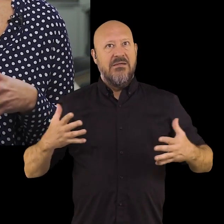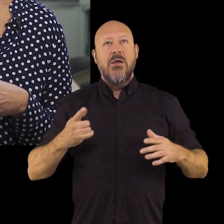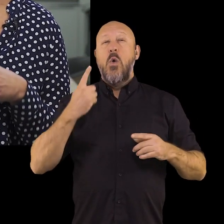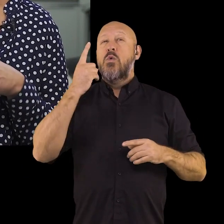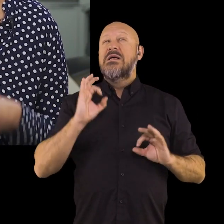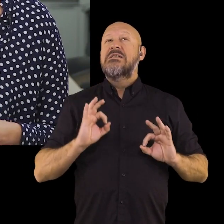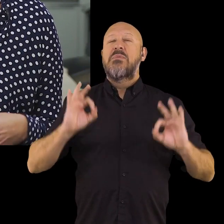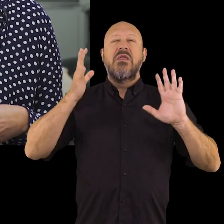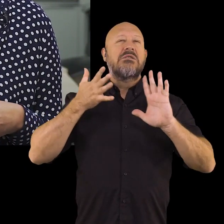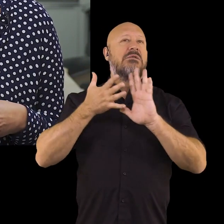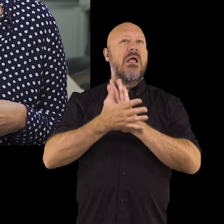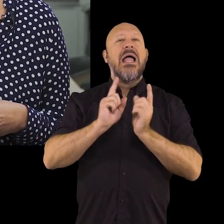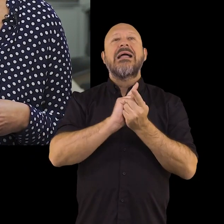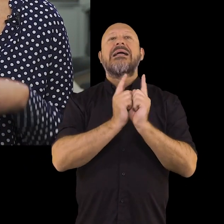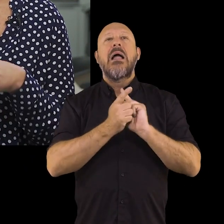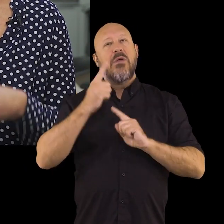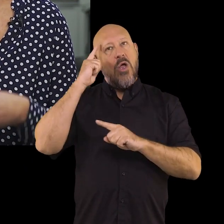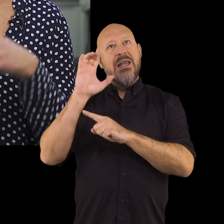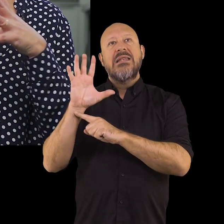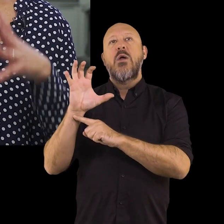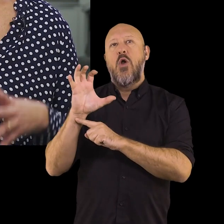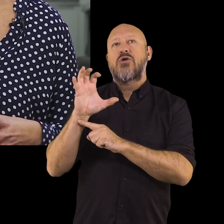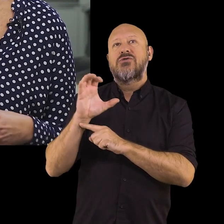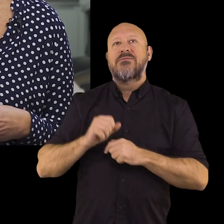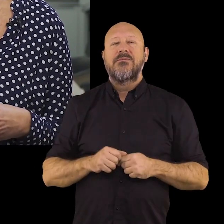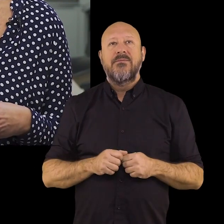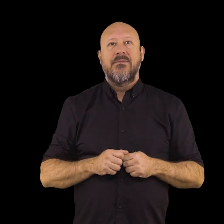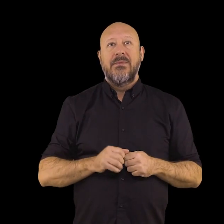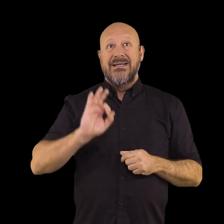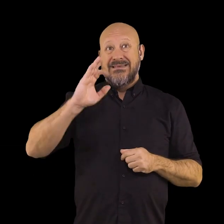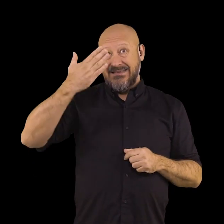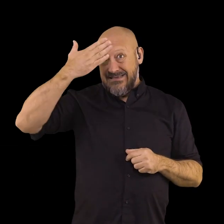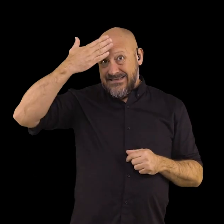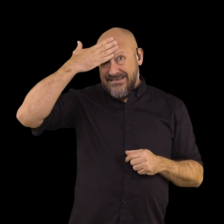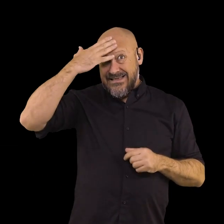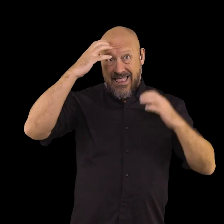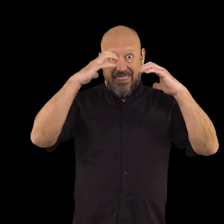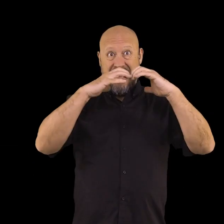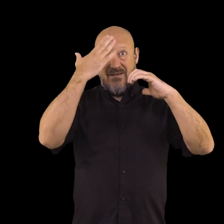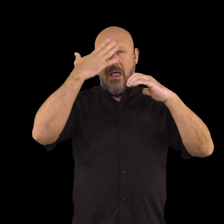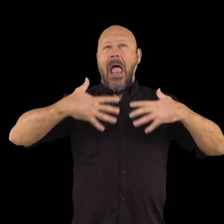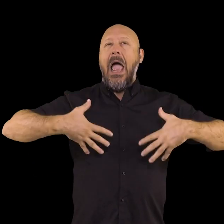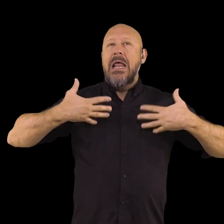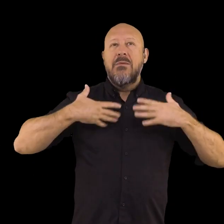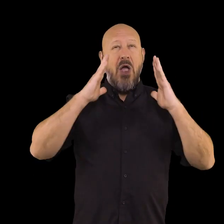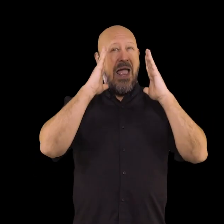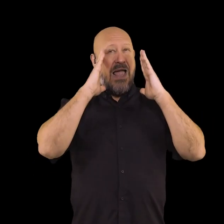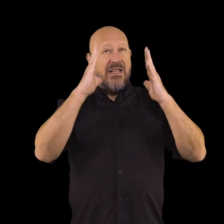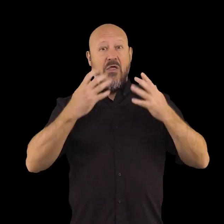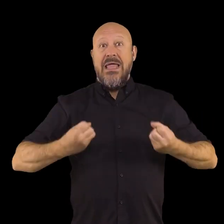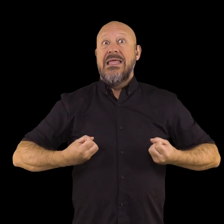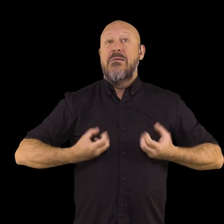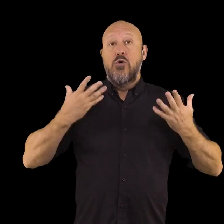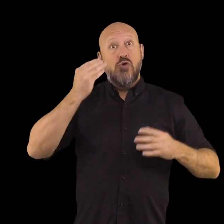y algo especialmente significativo son los cambios neurológicos. El córtex prefrontal, que regula el ánimo, la